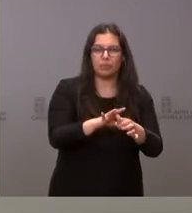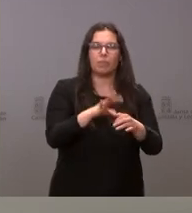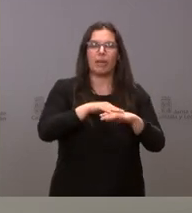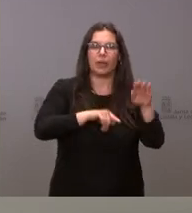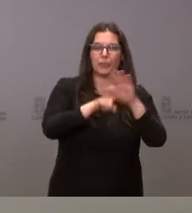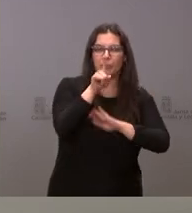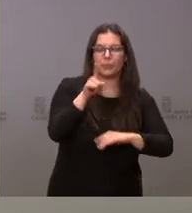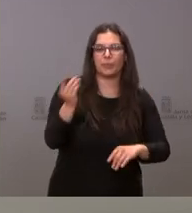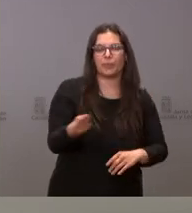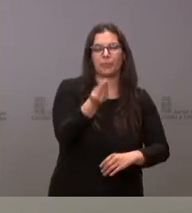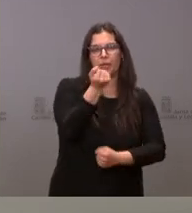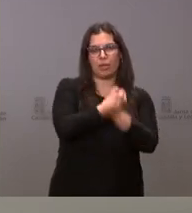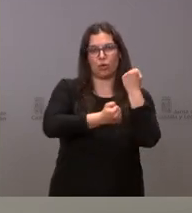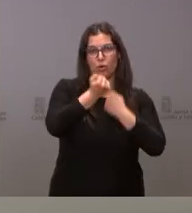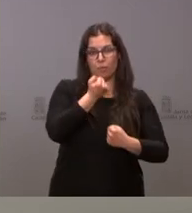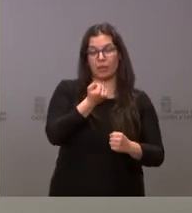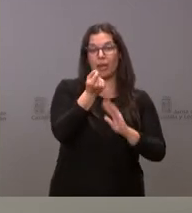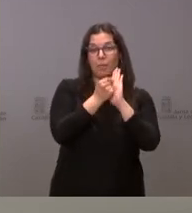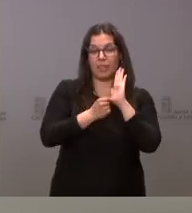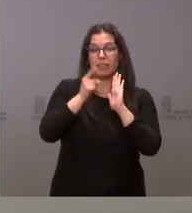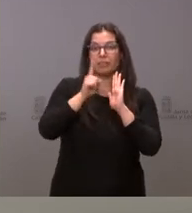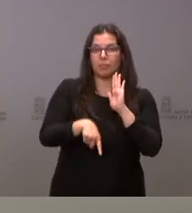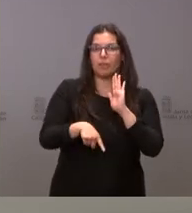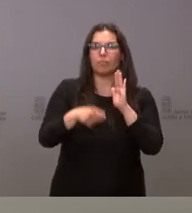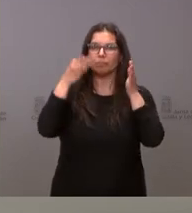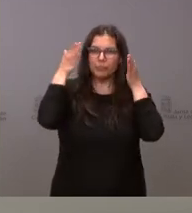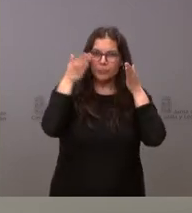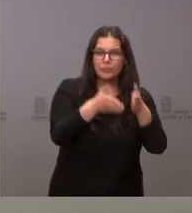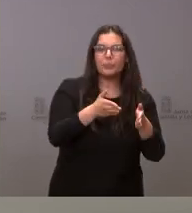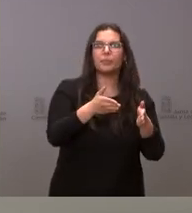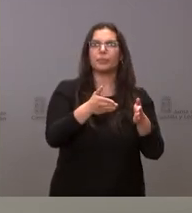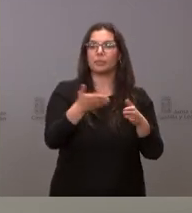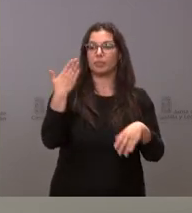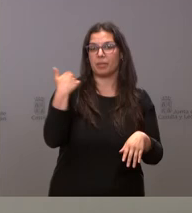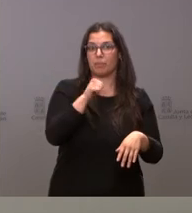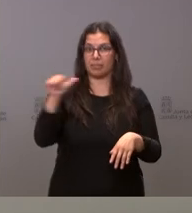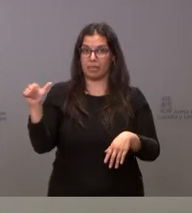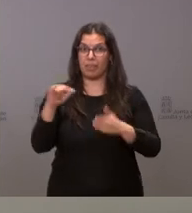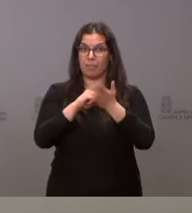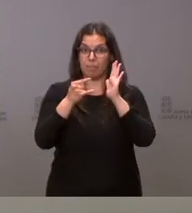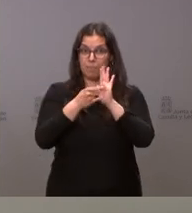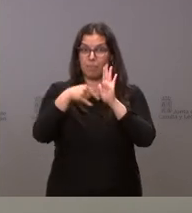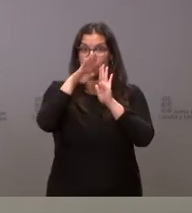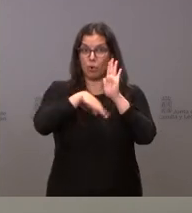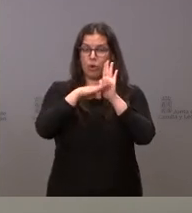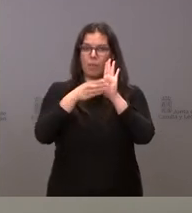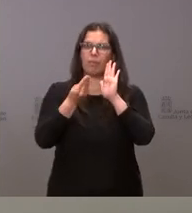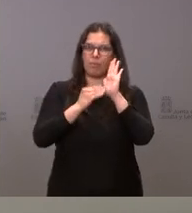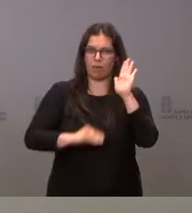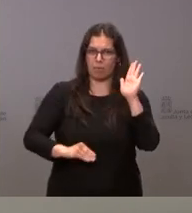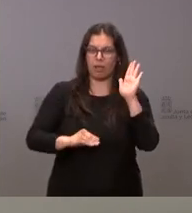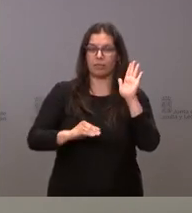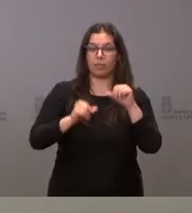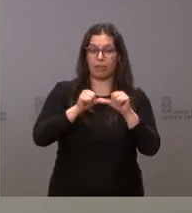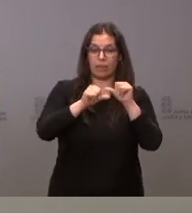económica, medidas que además hemos intensificado en ese programa que presentábamos la pasada semana y que iremos incrementando